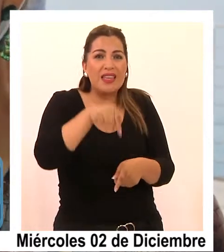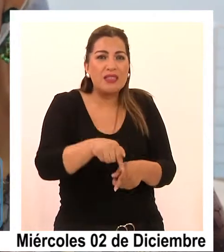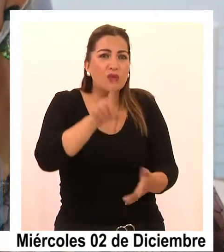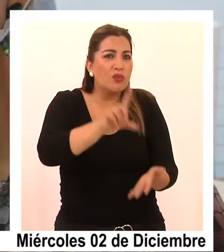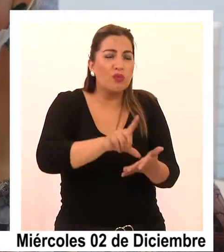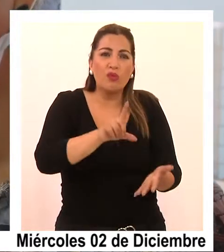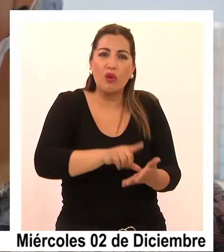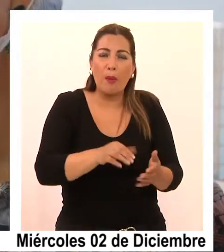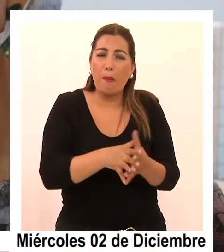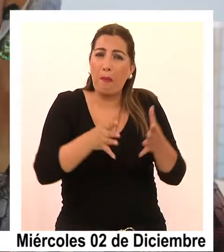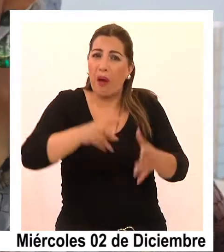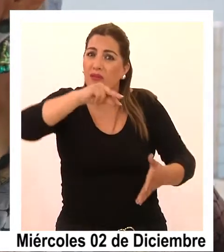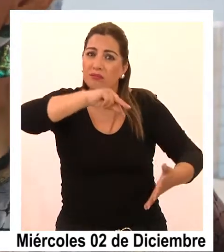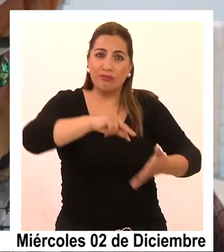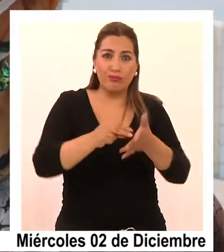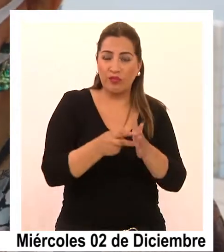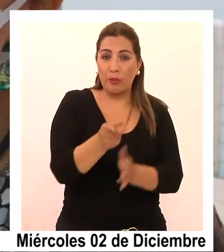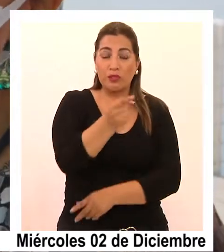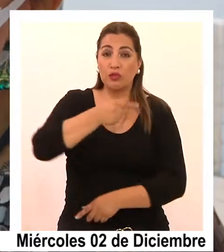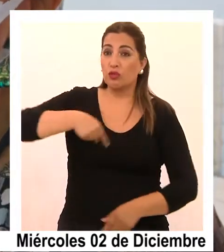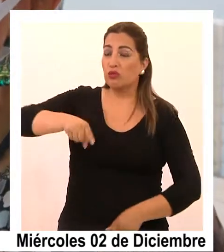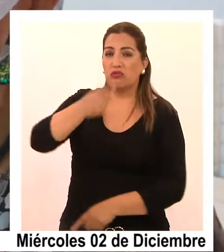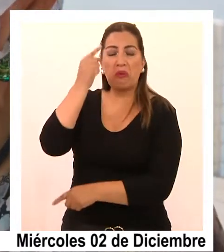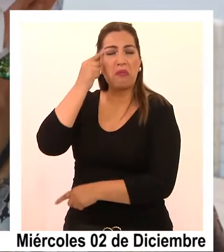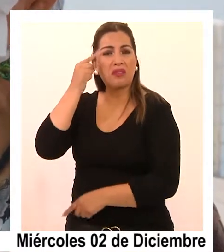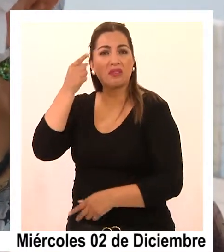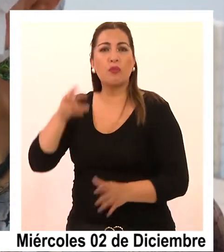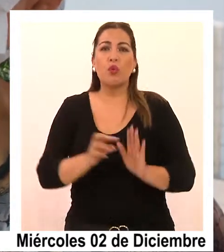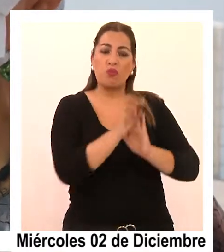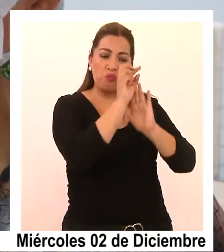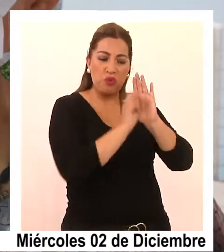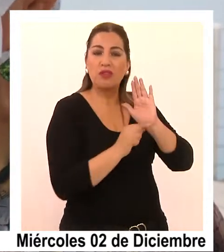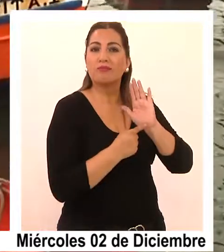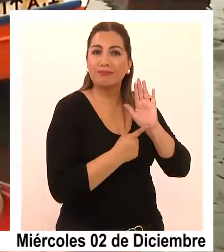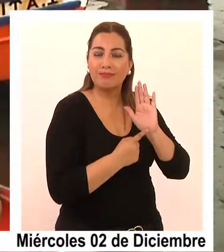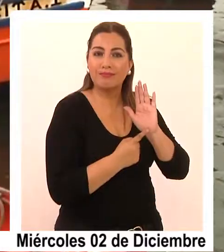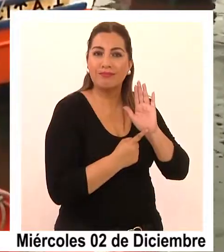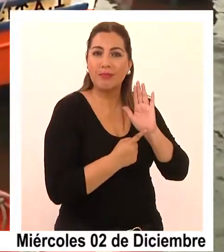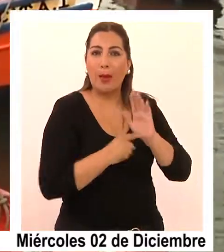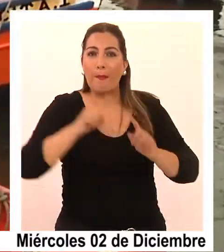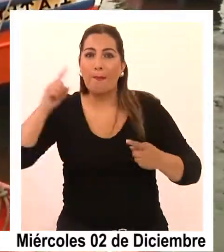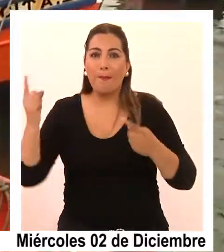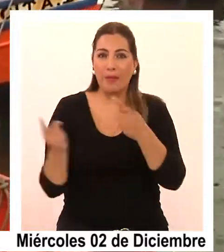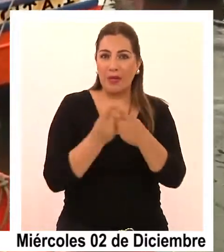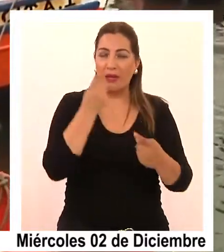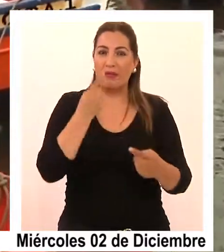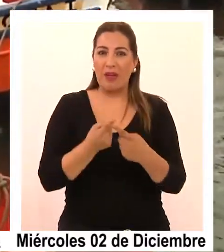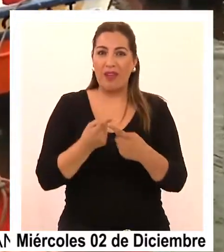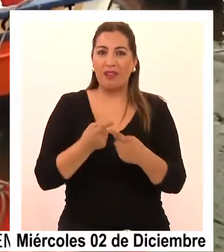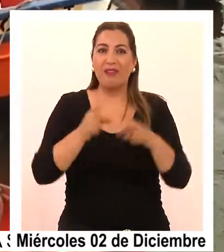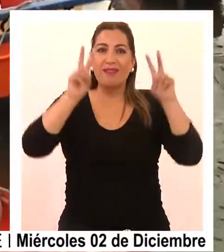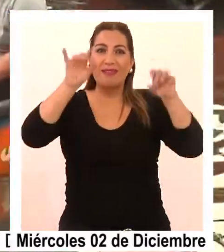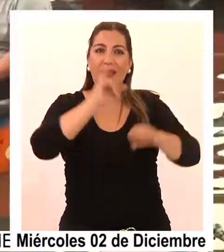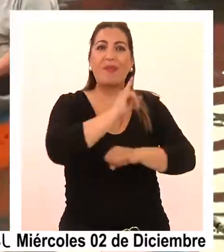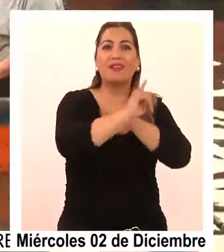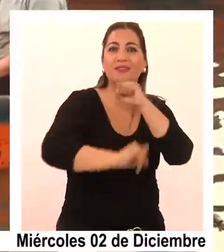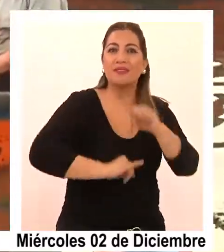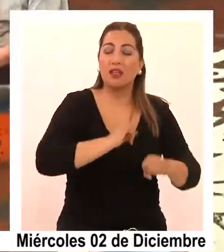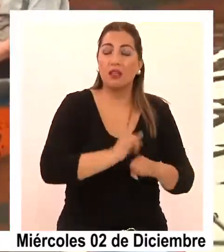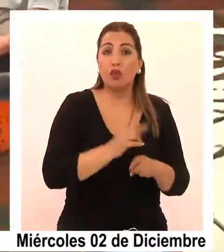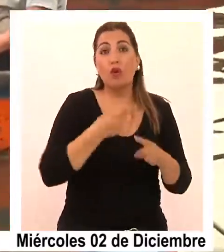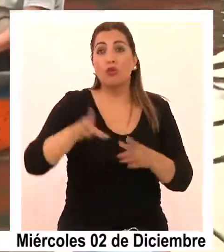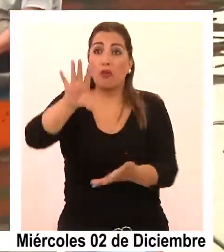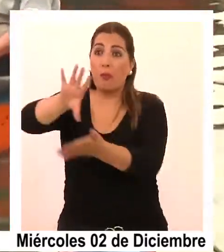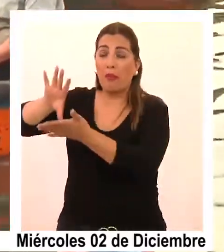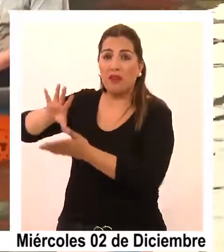sectores más afectados. Y nosotros consideramos este proyecto como un proyecto pionero a nivel internacional. Hay algunos